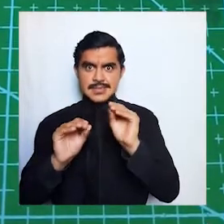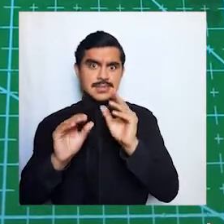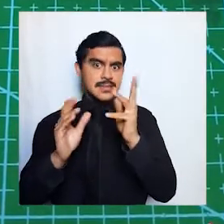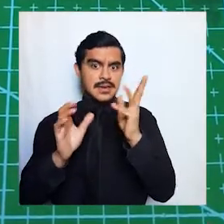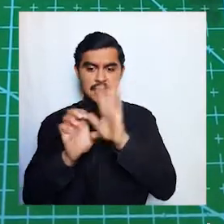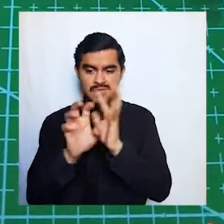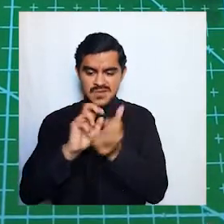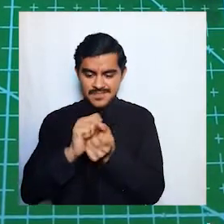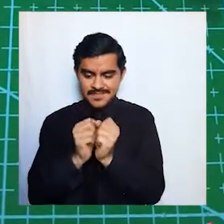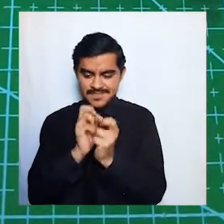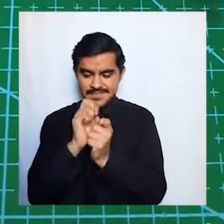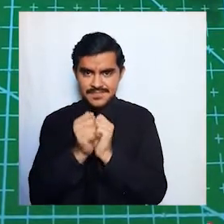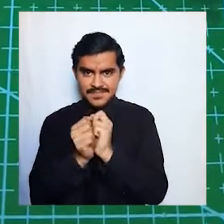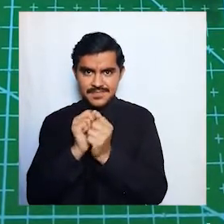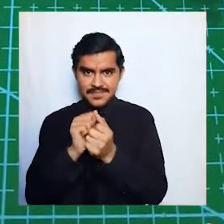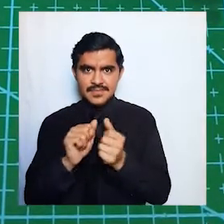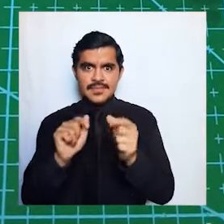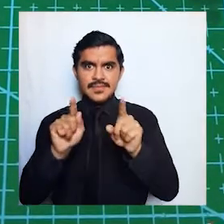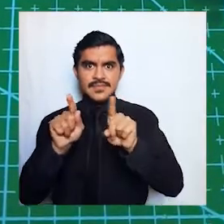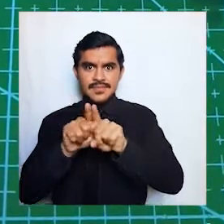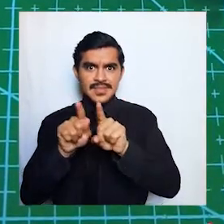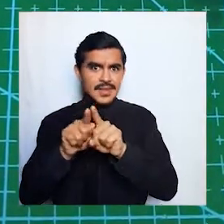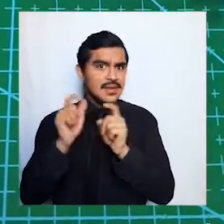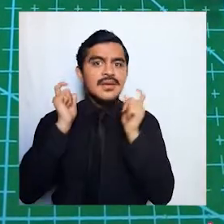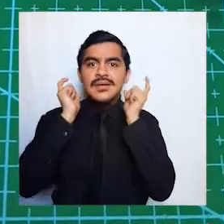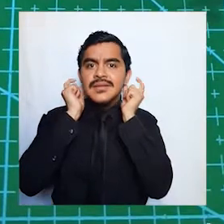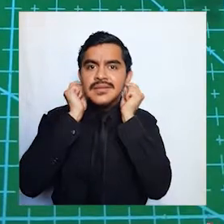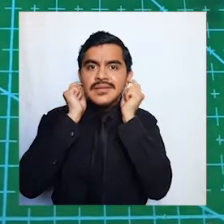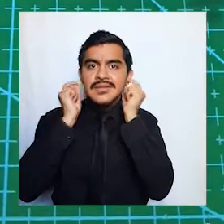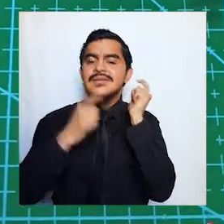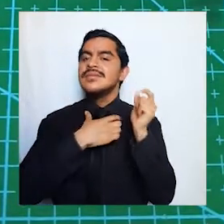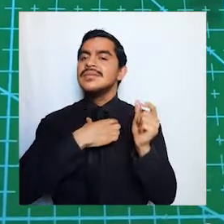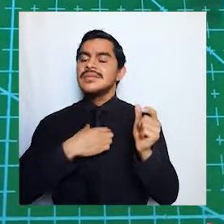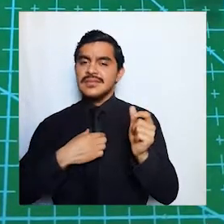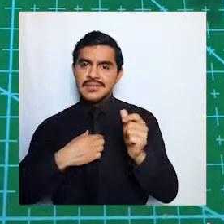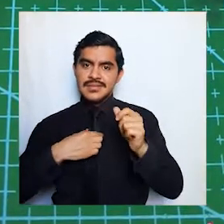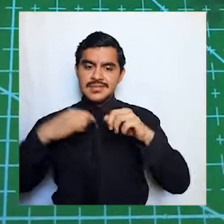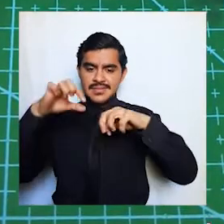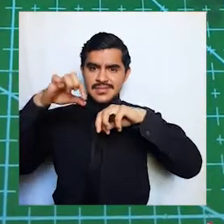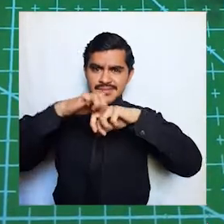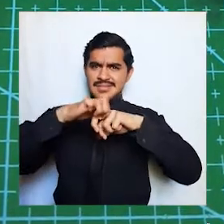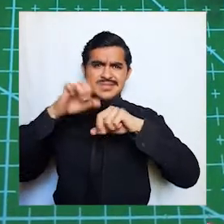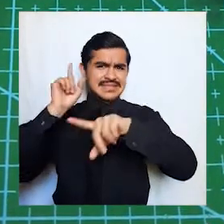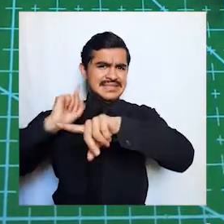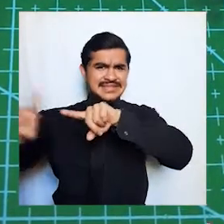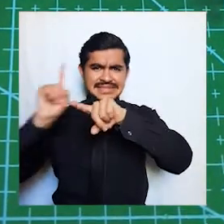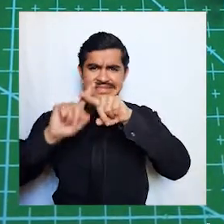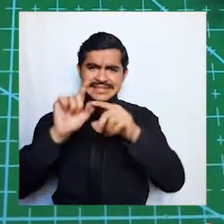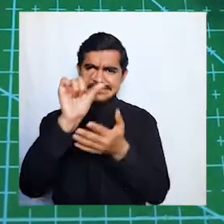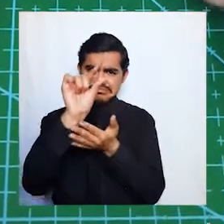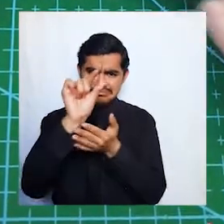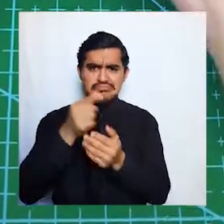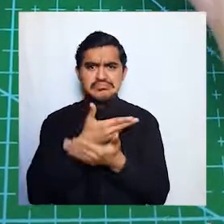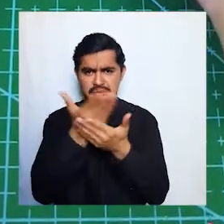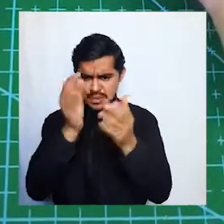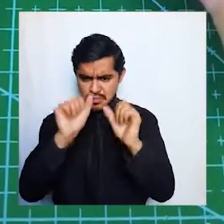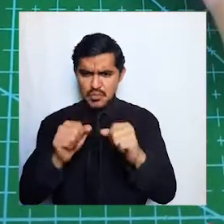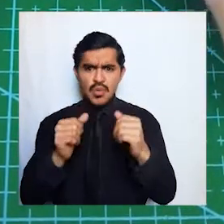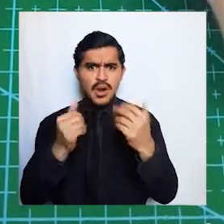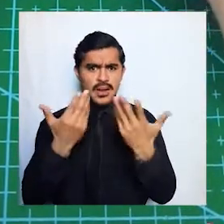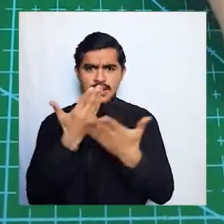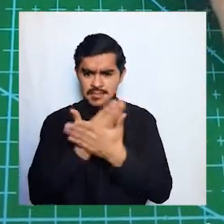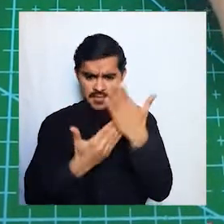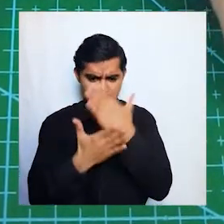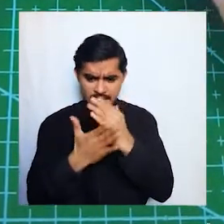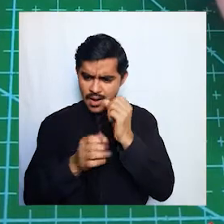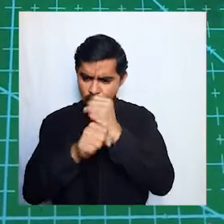además de plasticina con bicituría con hay tantas cosas así chiquitas que uno puede hacer con las